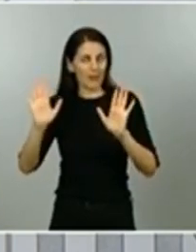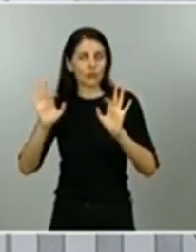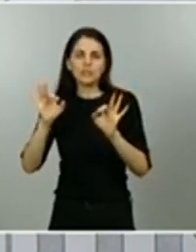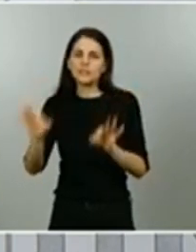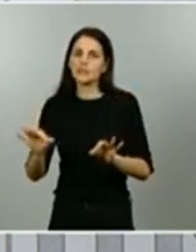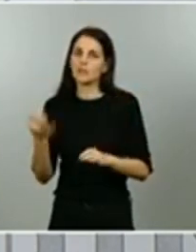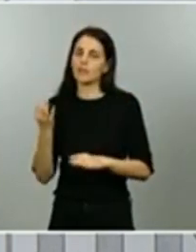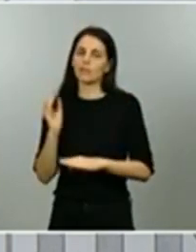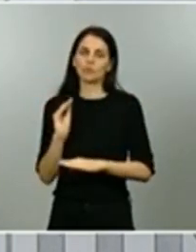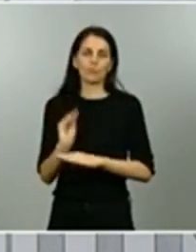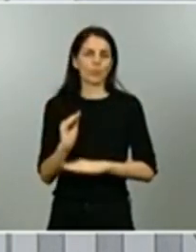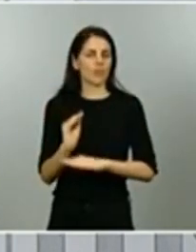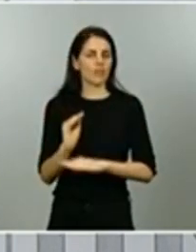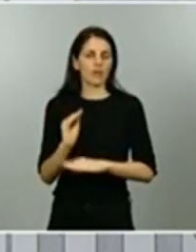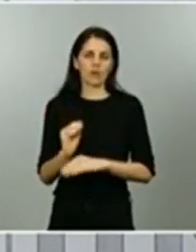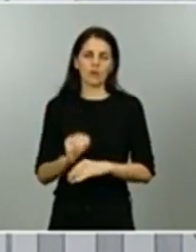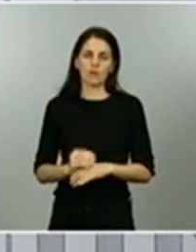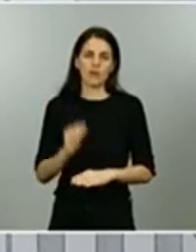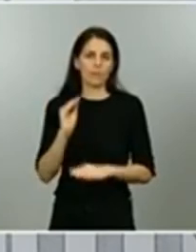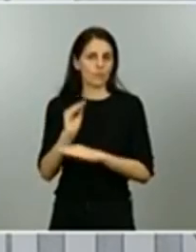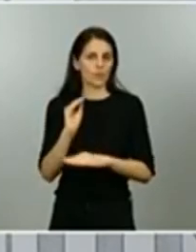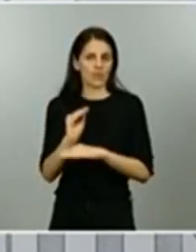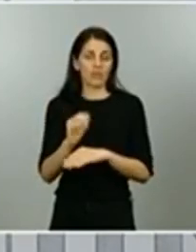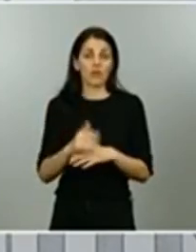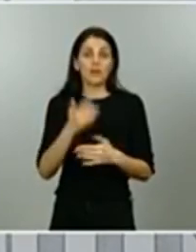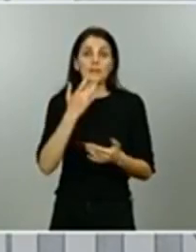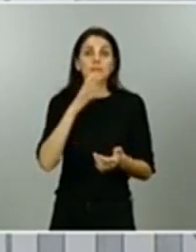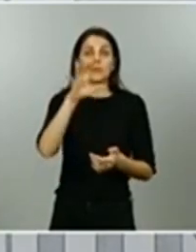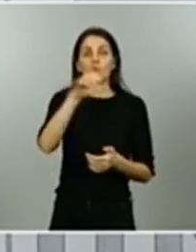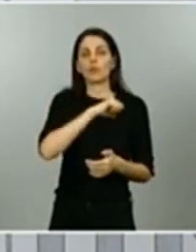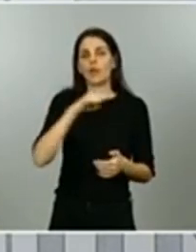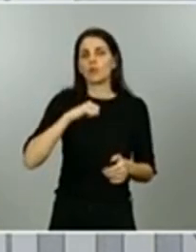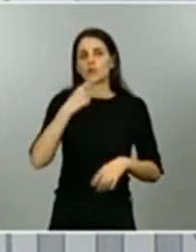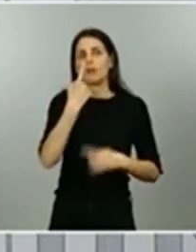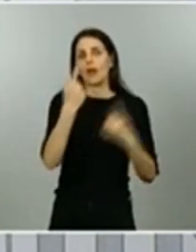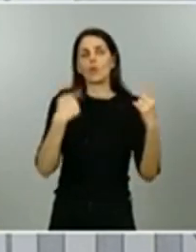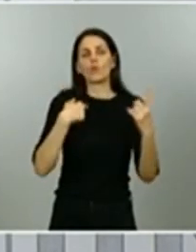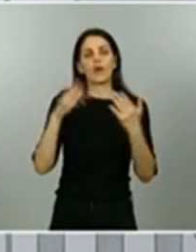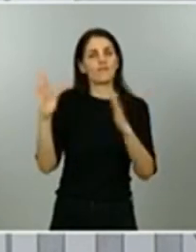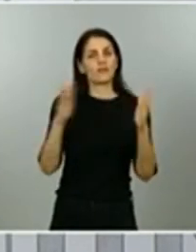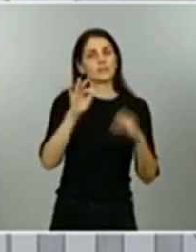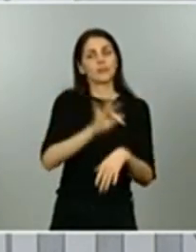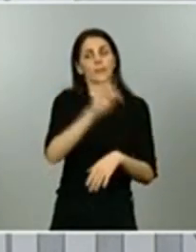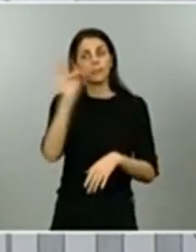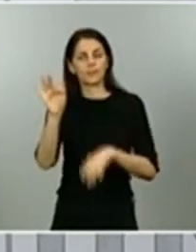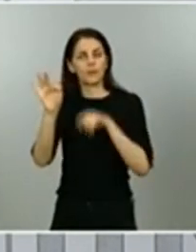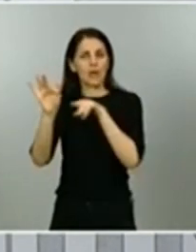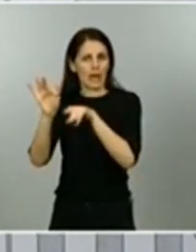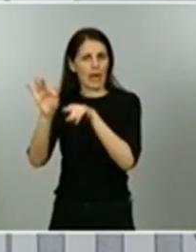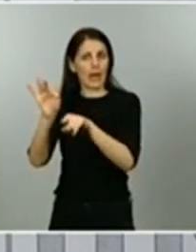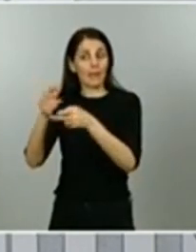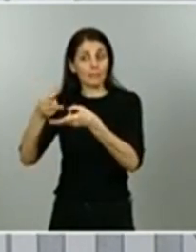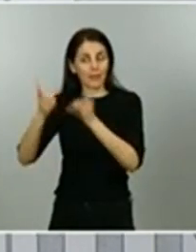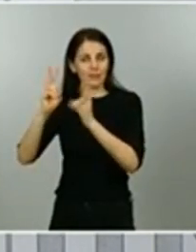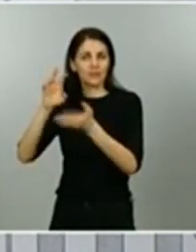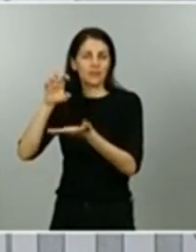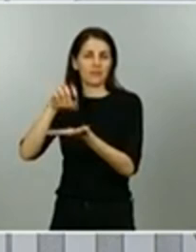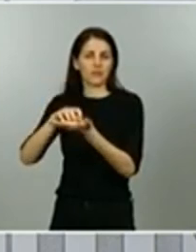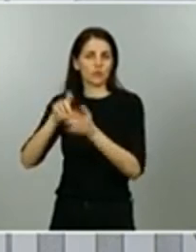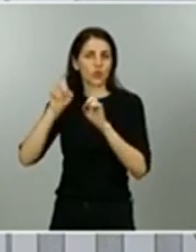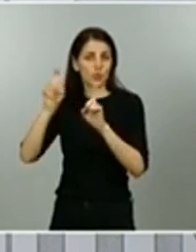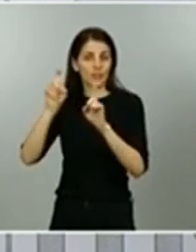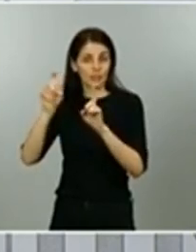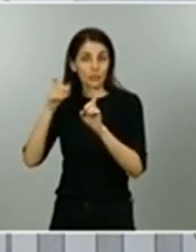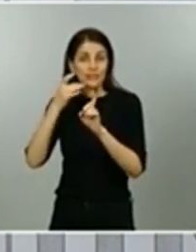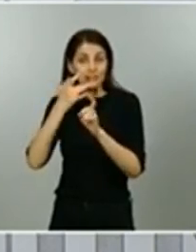unidad territorial progresa a la fase correspondiente en la que se permite un grado de apertura del centro educativo lógicamente es porque pensamos que se dan las